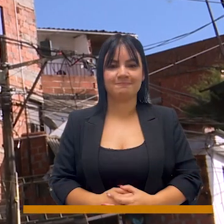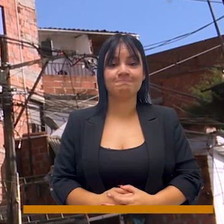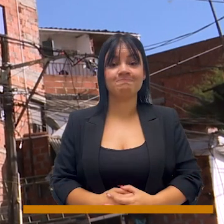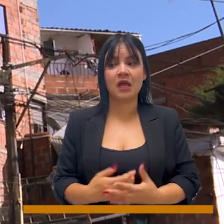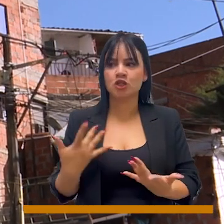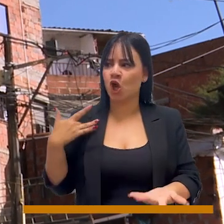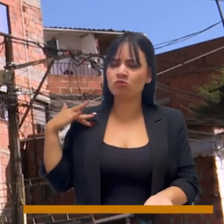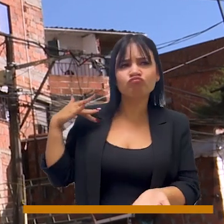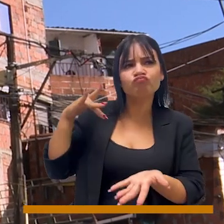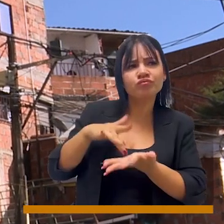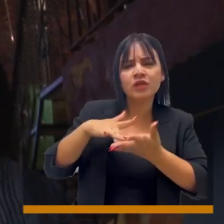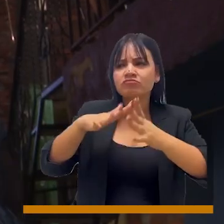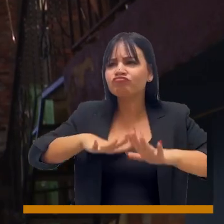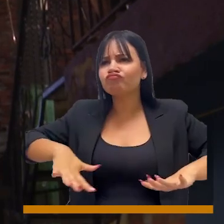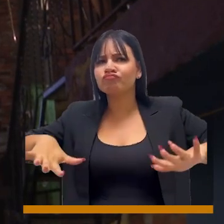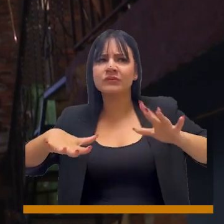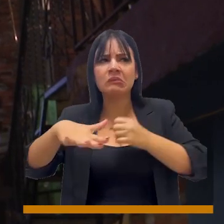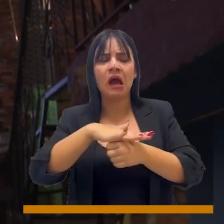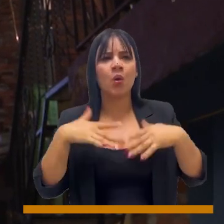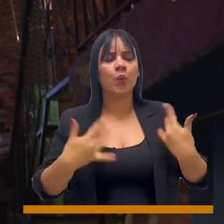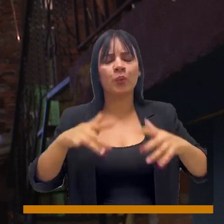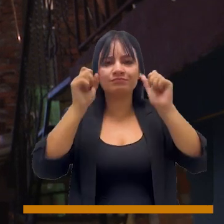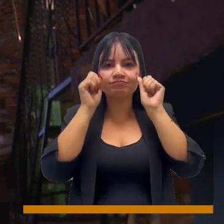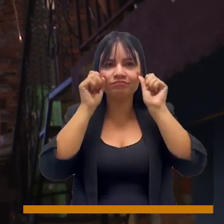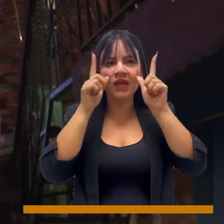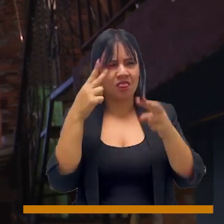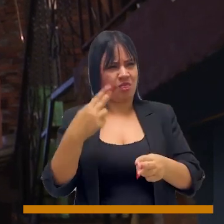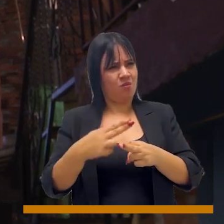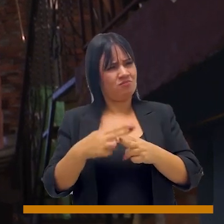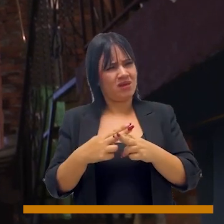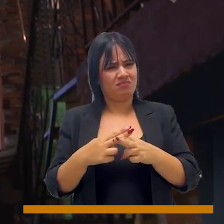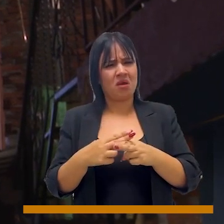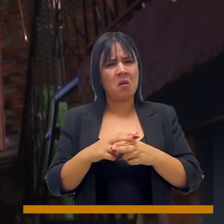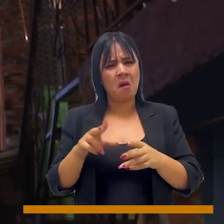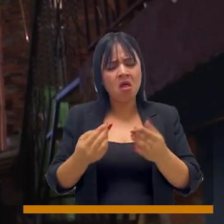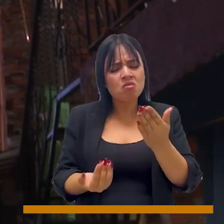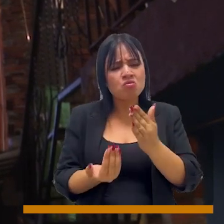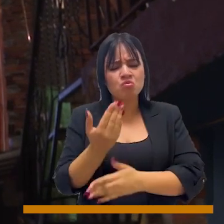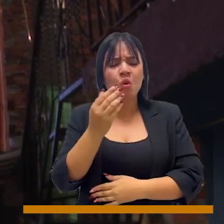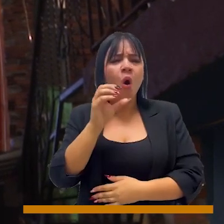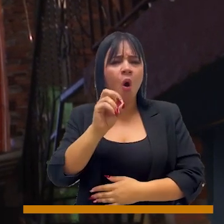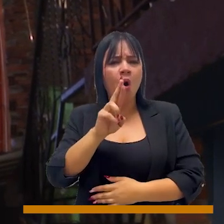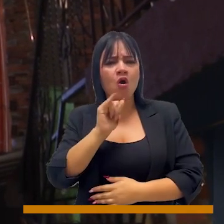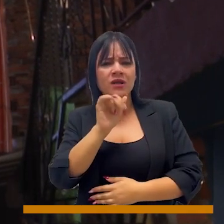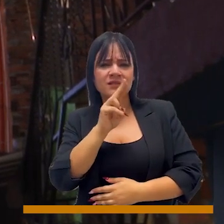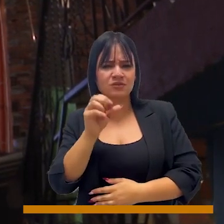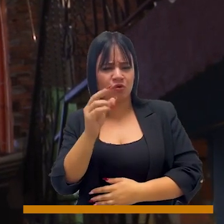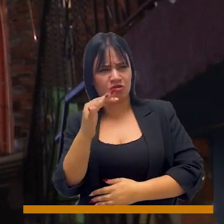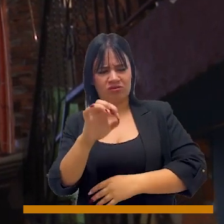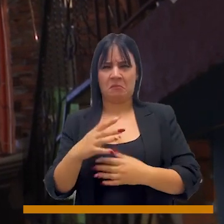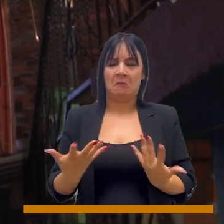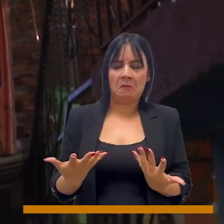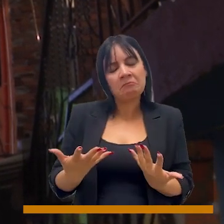Cuando llegué a este barrio por primera vez me sorprendió mucho su nombre, el barrio Nuevo Horizonte.